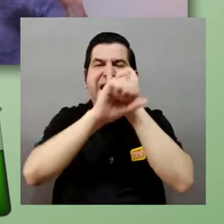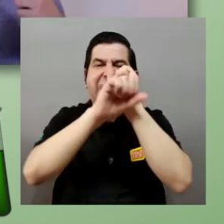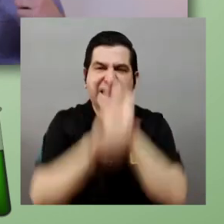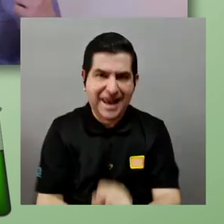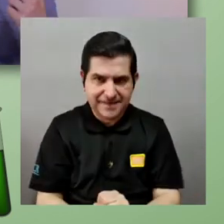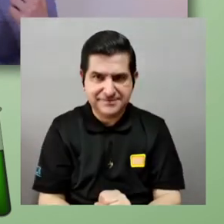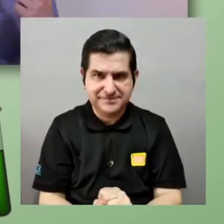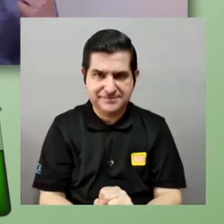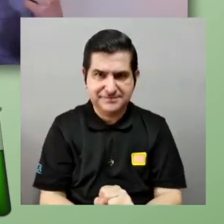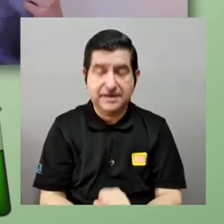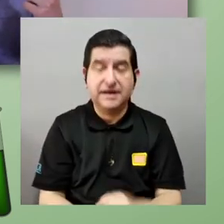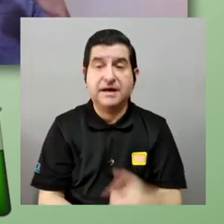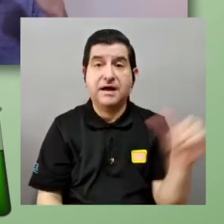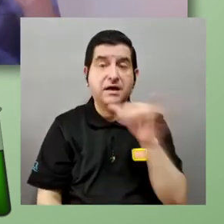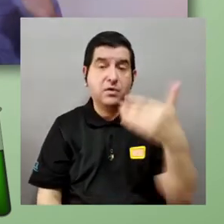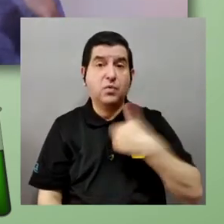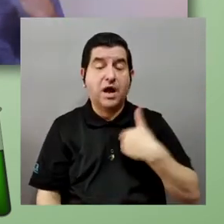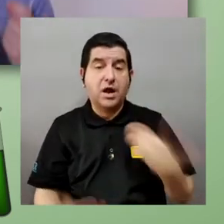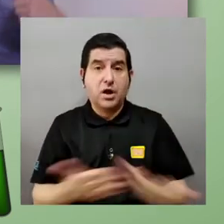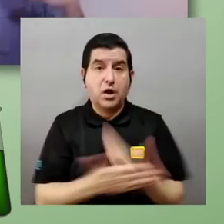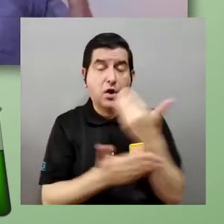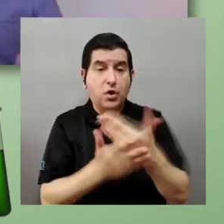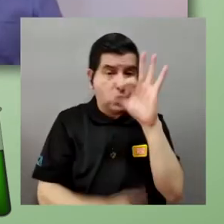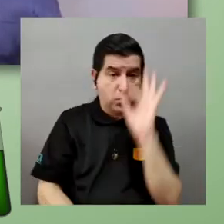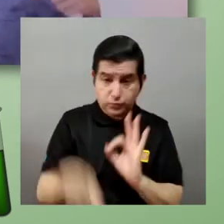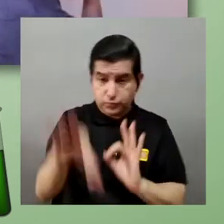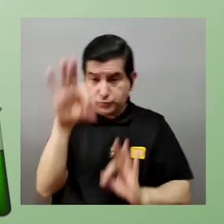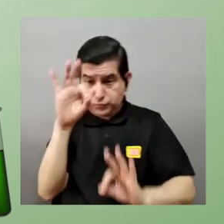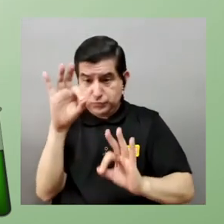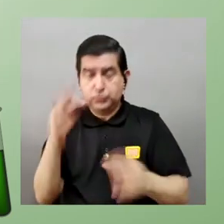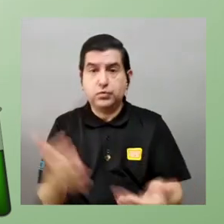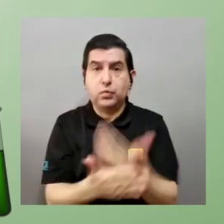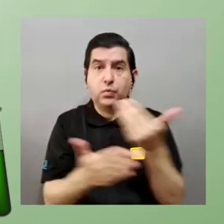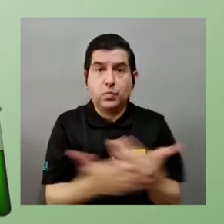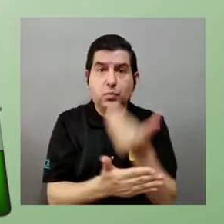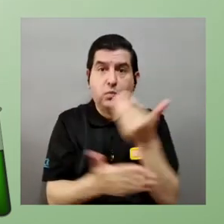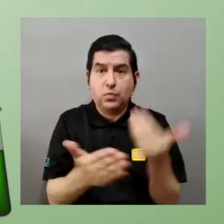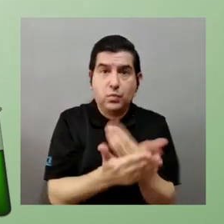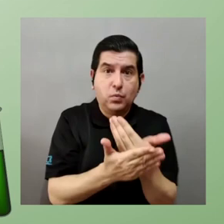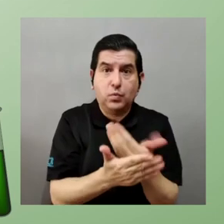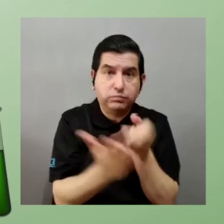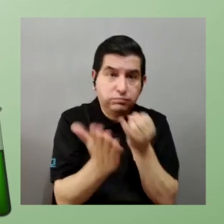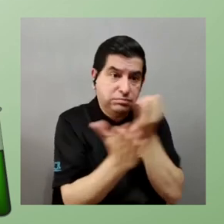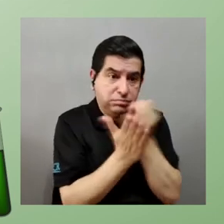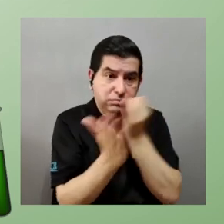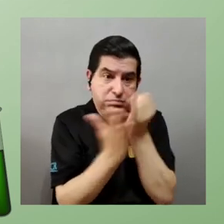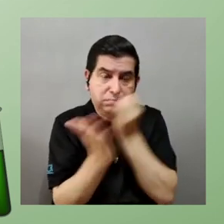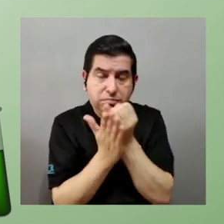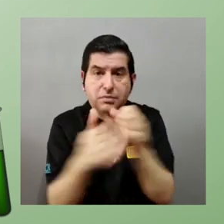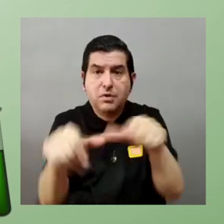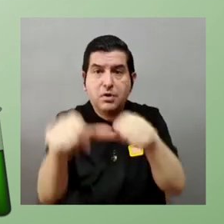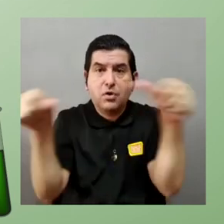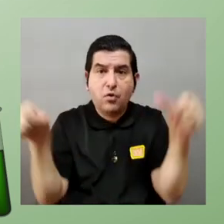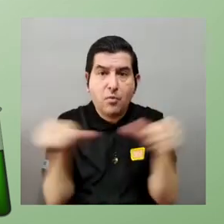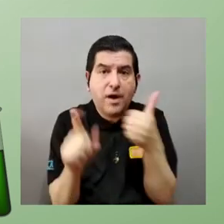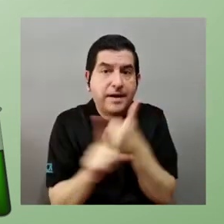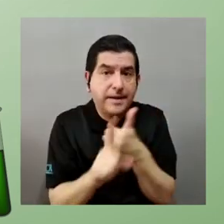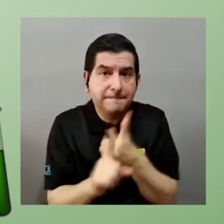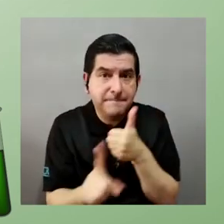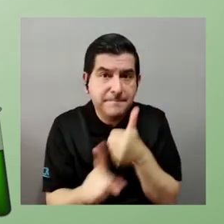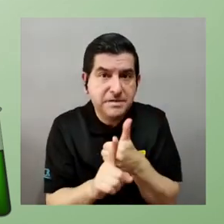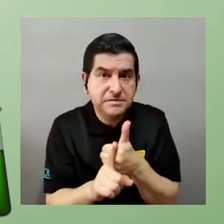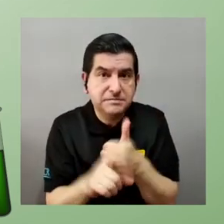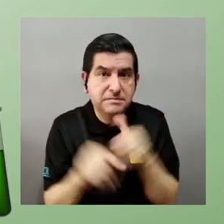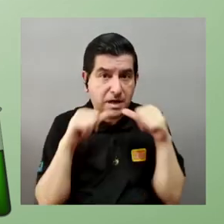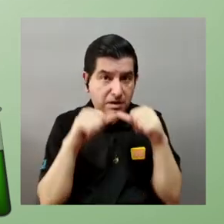la mecánica clásica hay también nuevos descubrimientos nueva investigación como rama rama